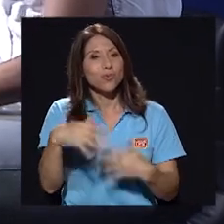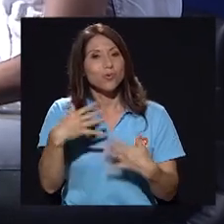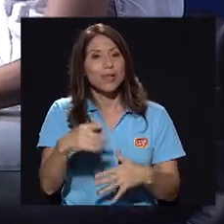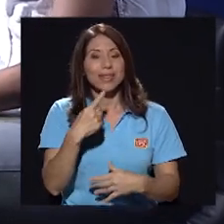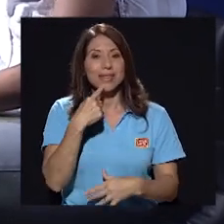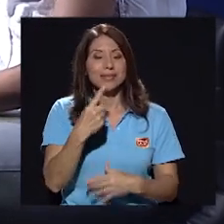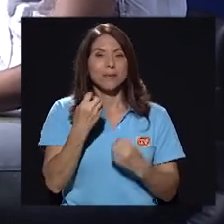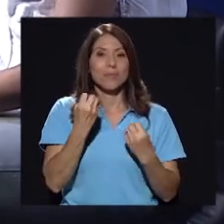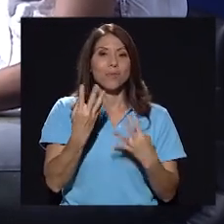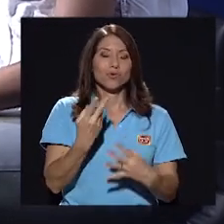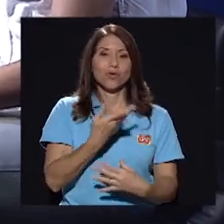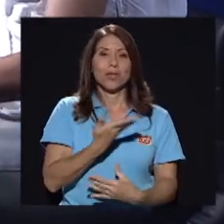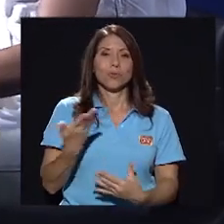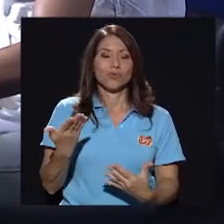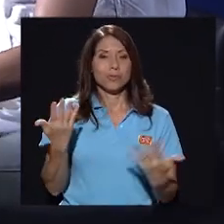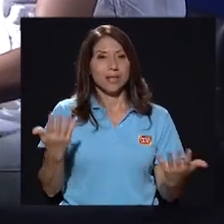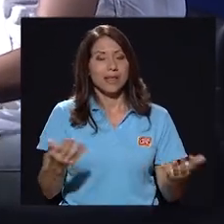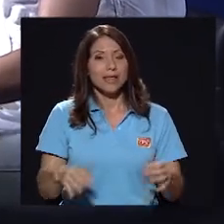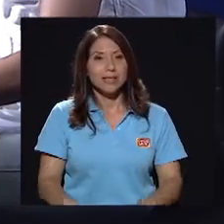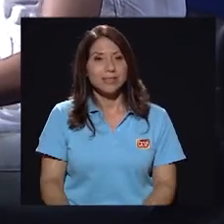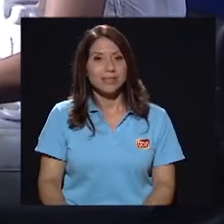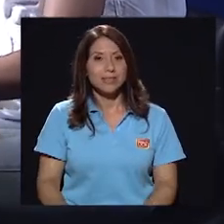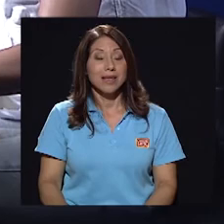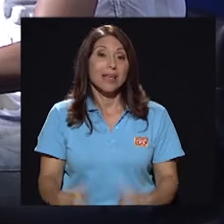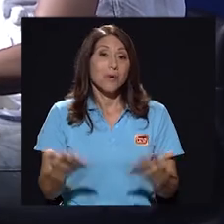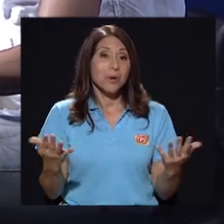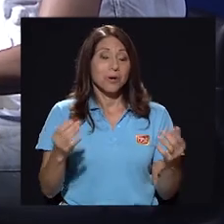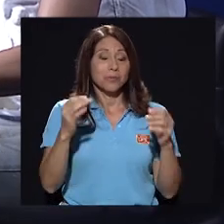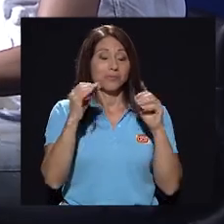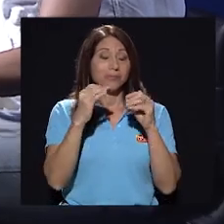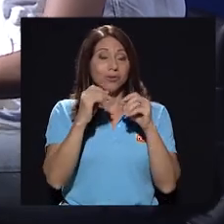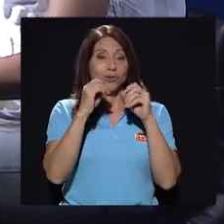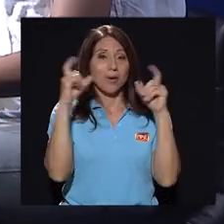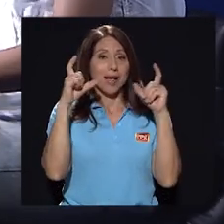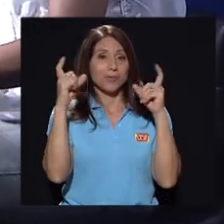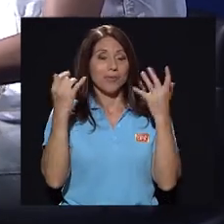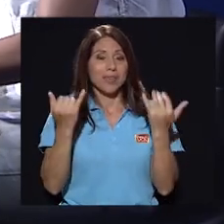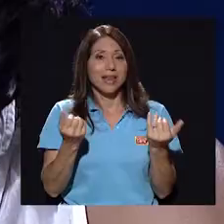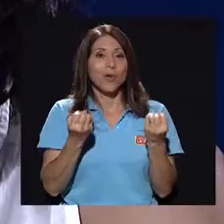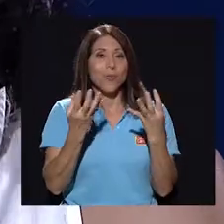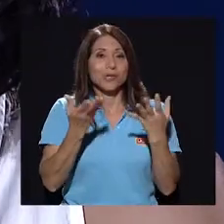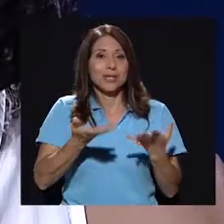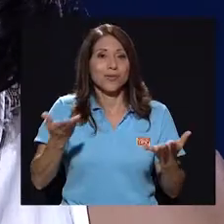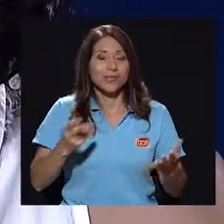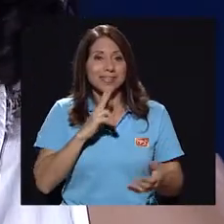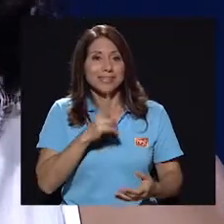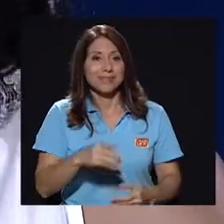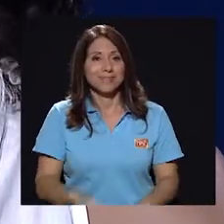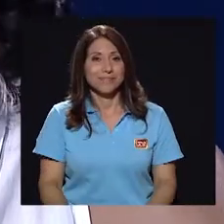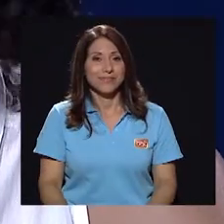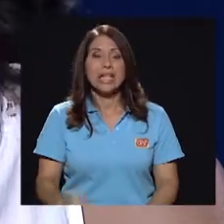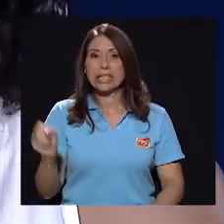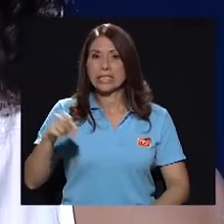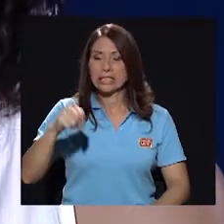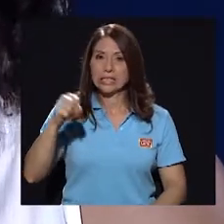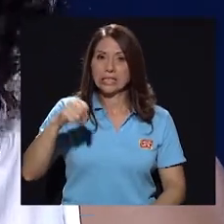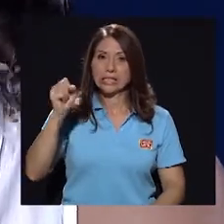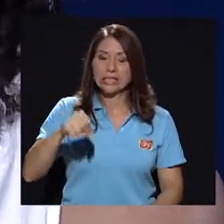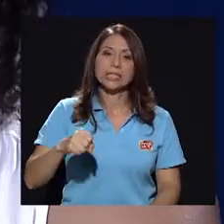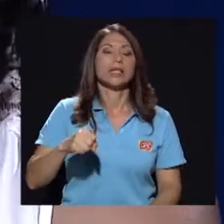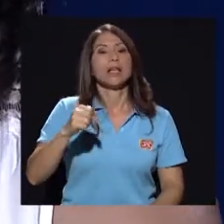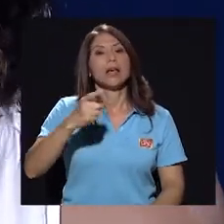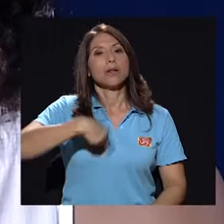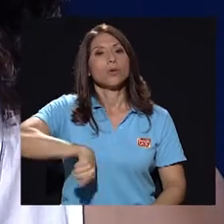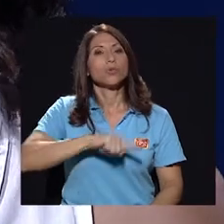mucho de ustedes, ¿verdad? Y bueno, nos van a sorprender con muchas cosas, ¿no? Sí, sí, sí. Bueno,